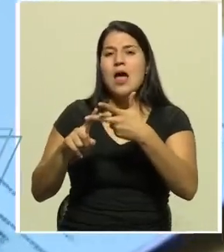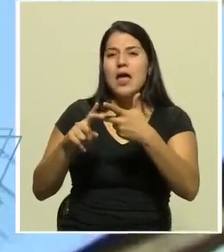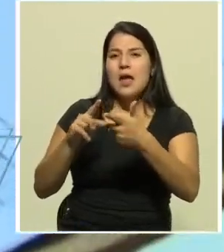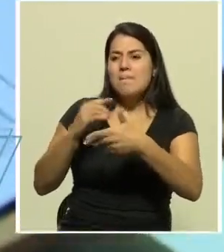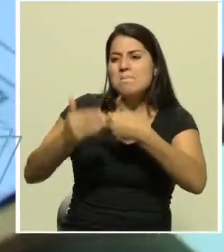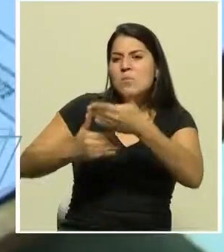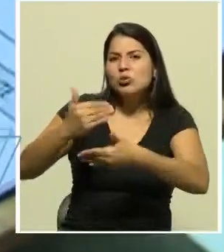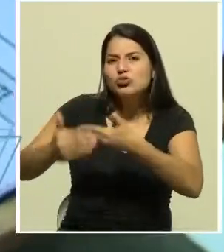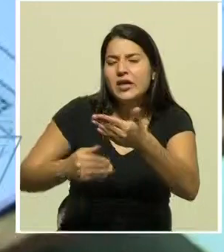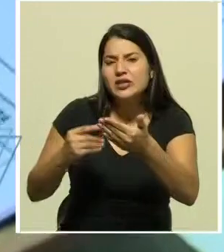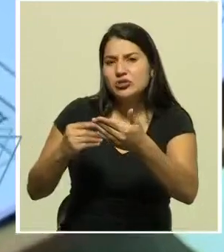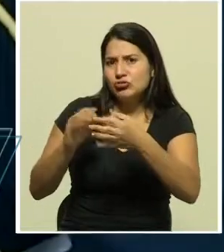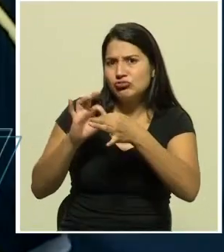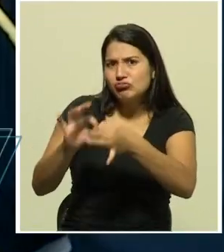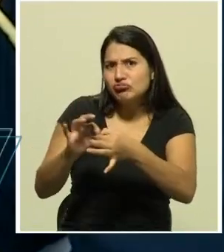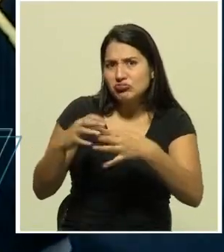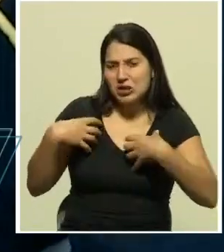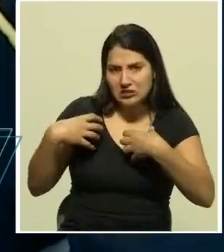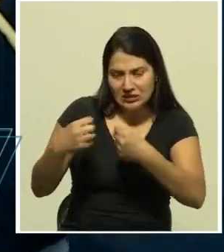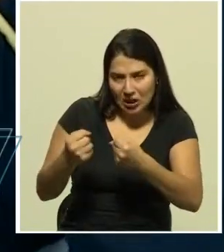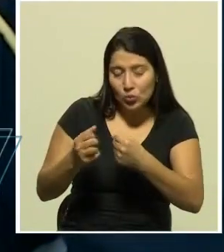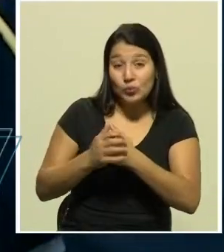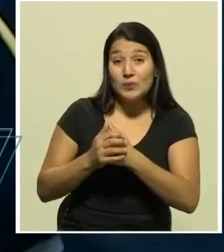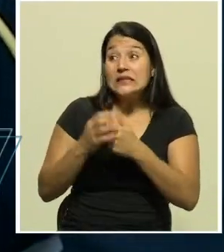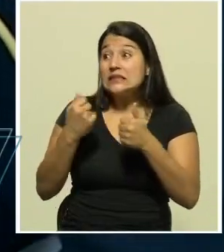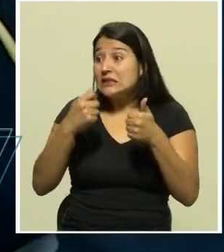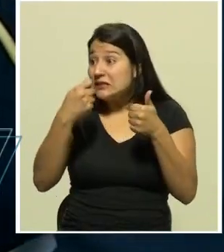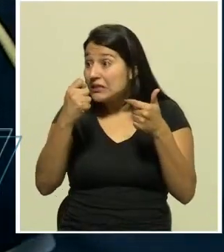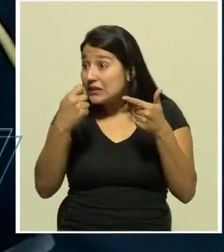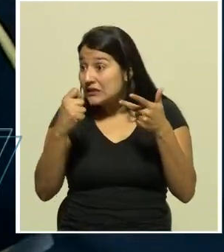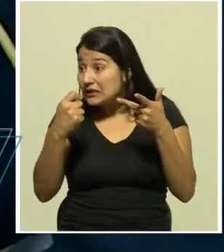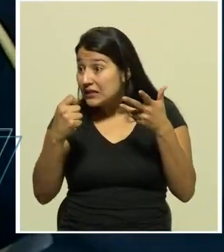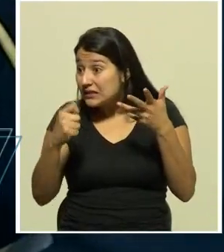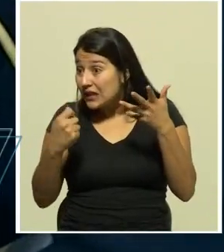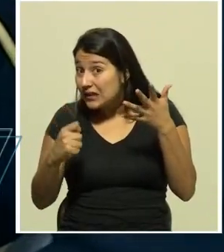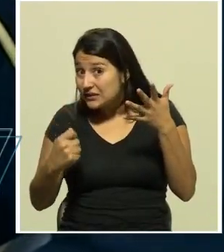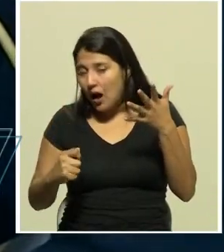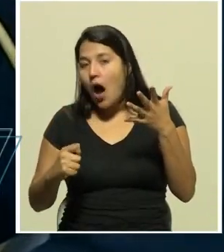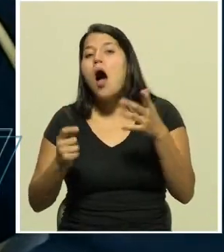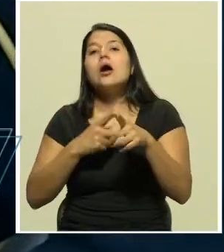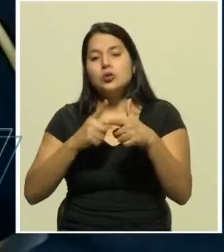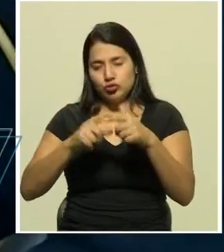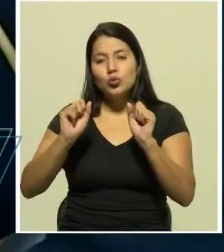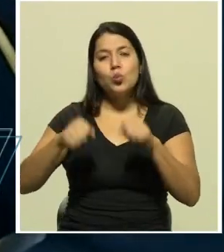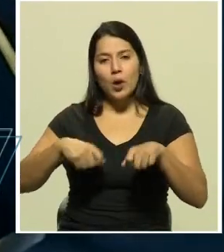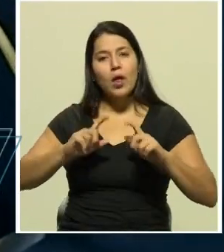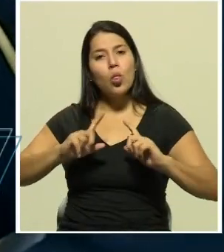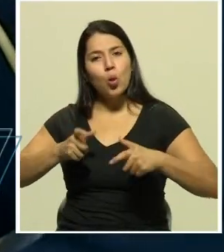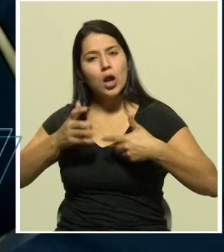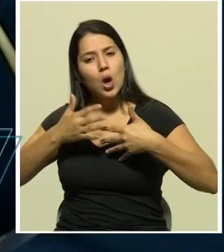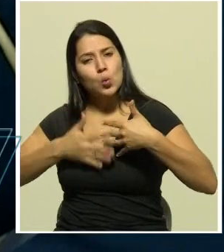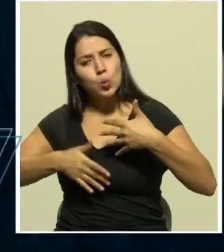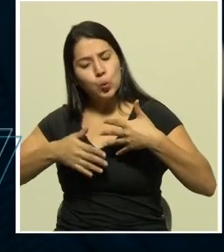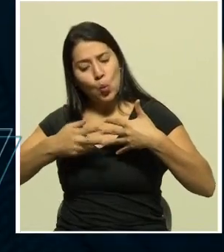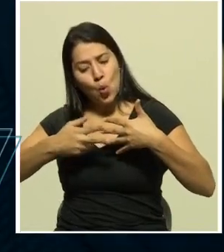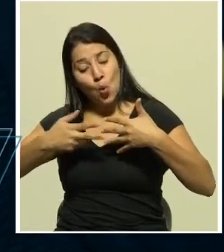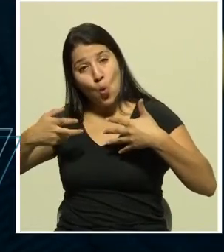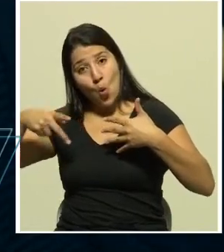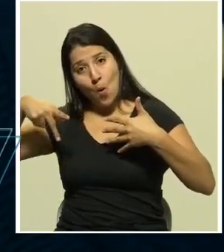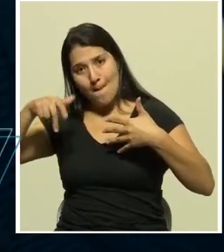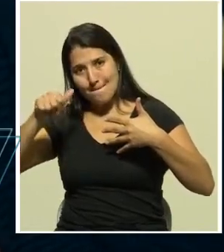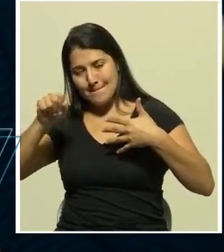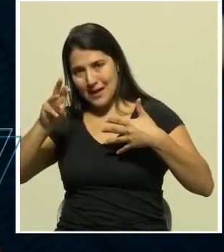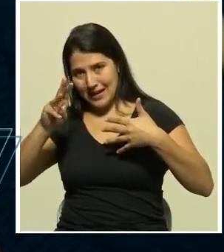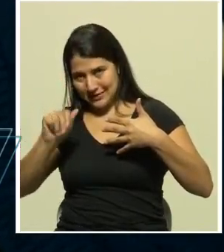hayan hecho recientemente. Si la persona cumple con todos los requisitos, pueden donar plasma. Posterior a esta evaluación, los donantes